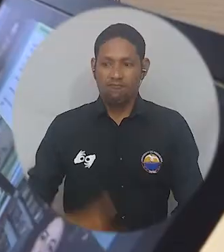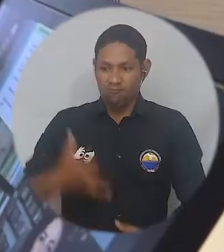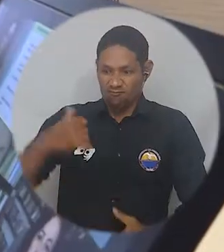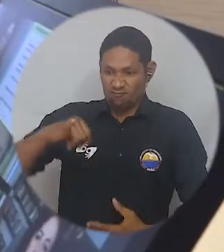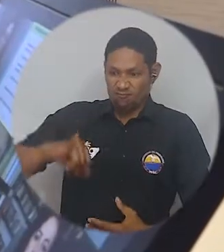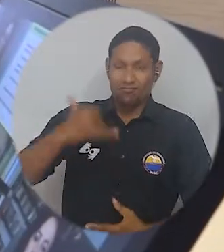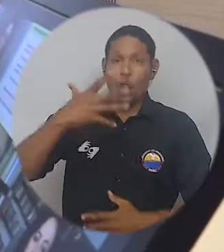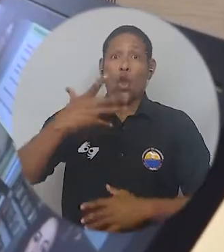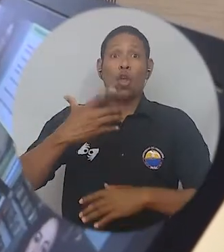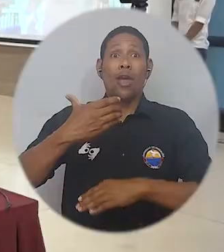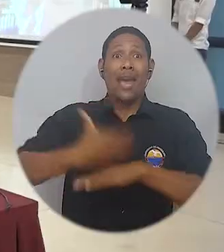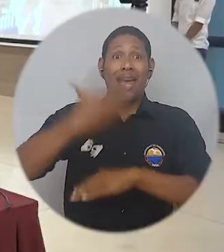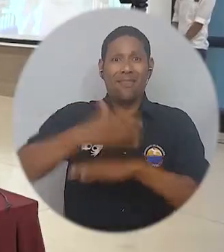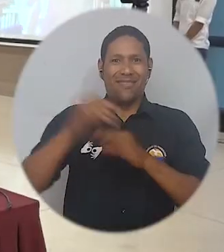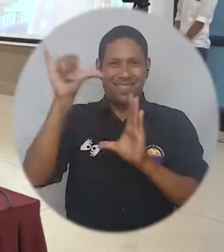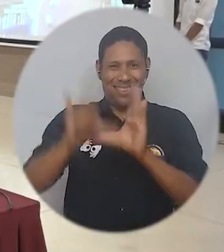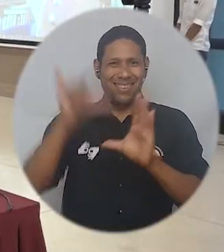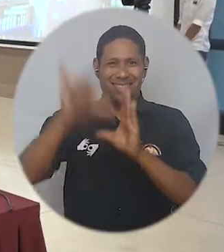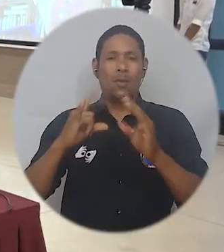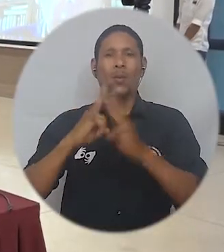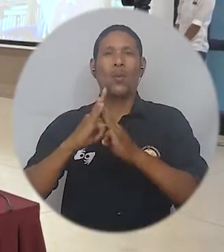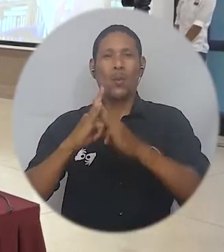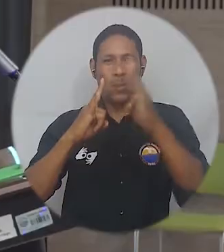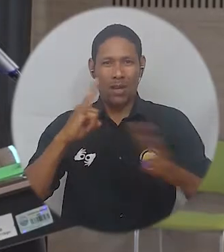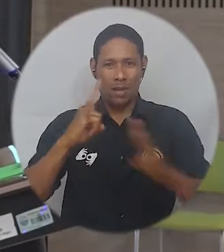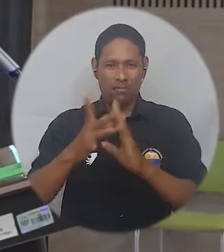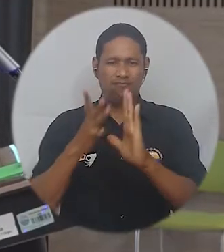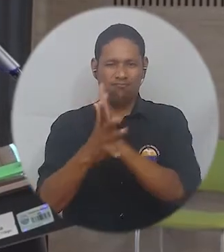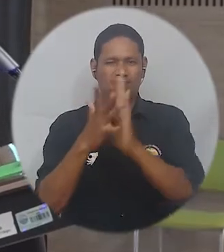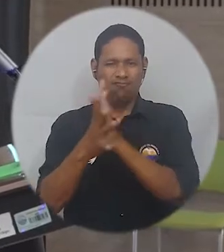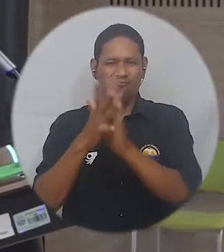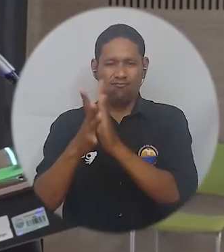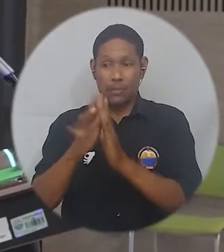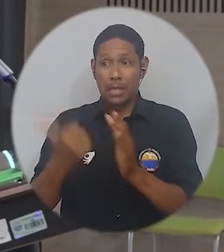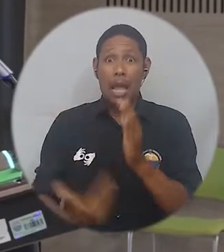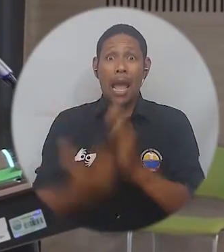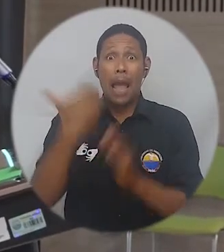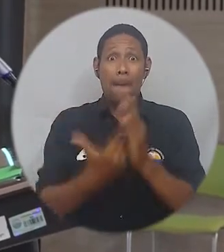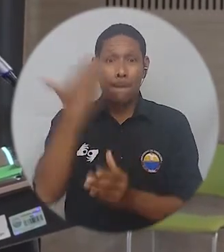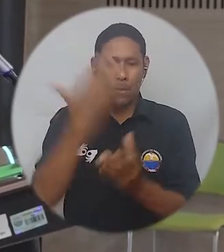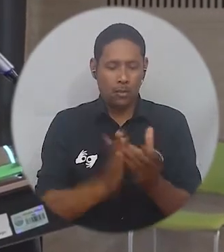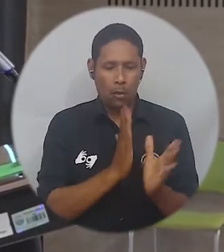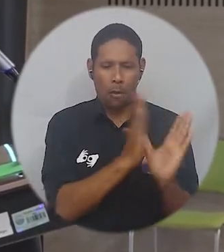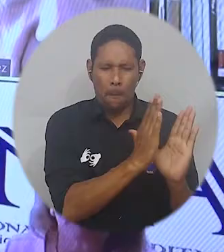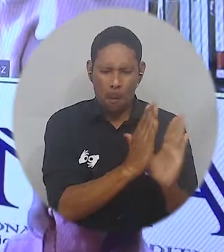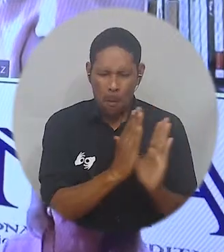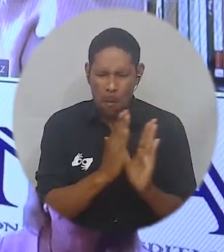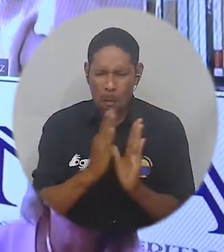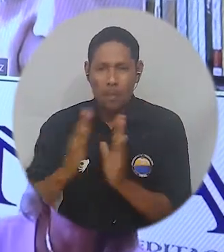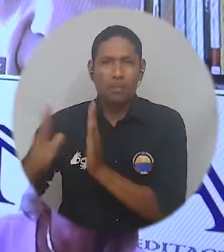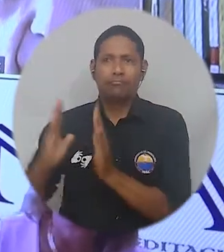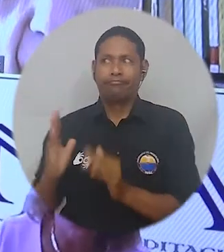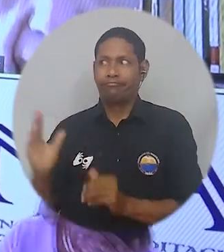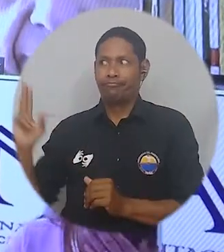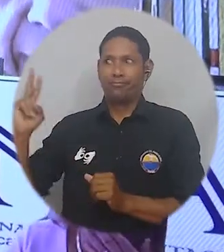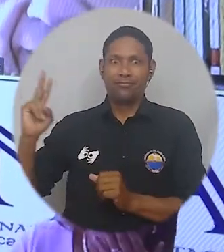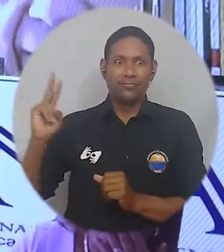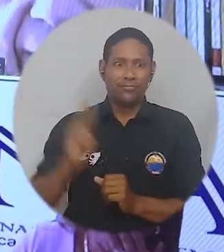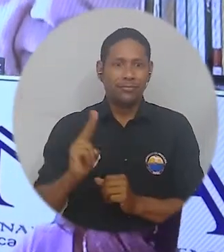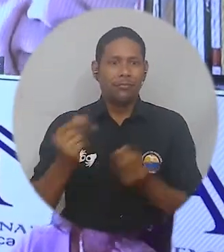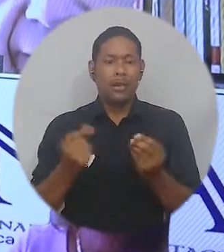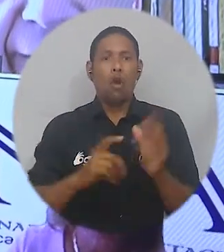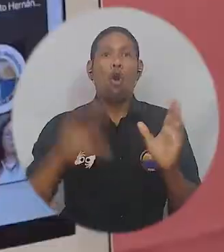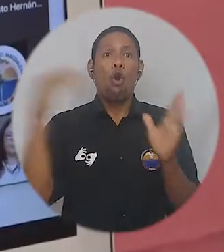Con origen de transmisión en el edificio Mar Caribe, la Universidad del Magdalena puso en marcha la agenda de visita de evaluación externa con fines de